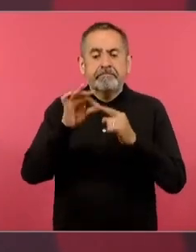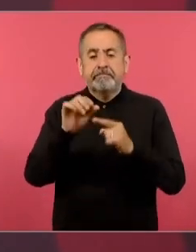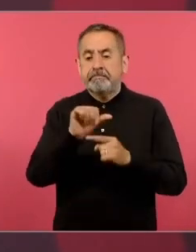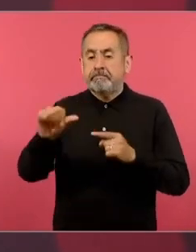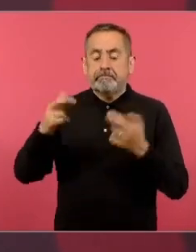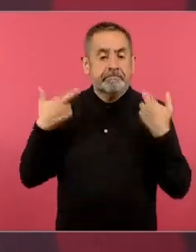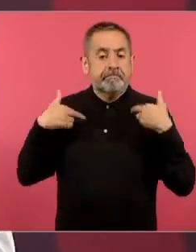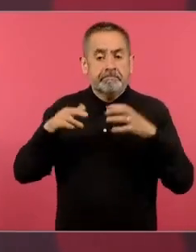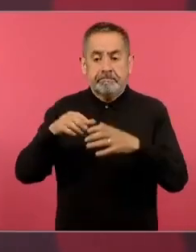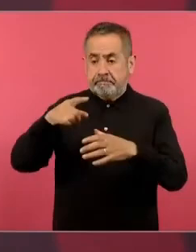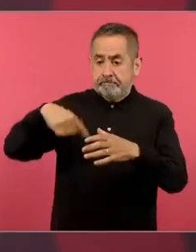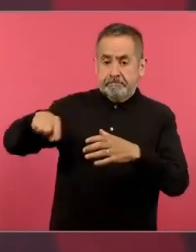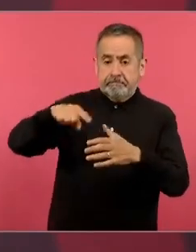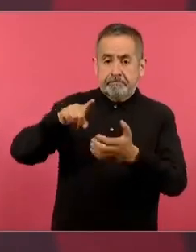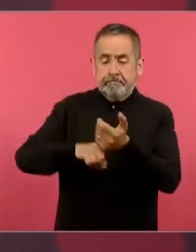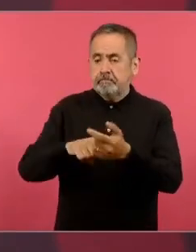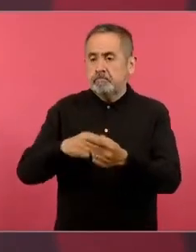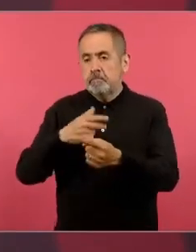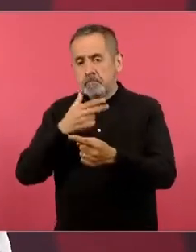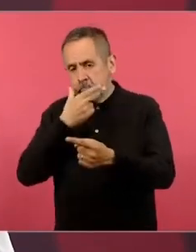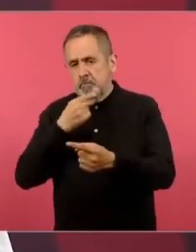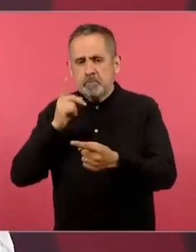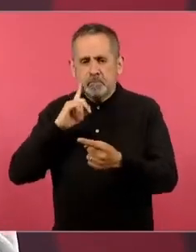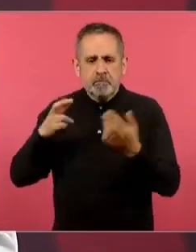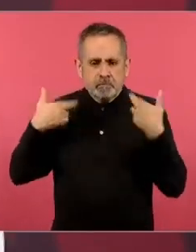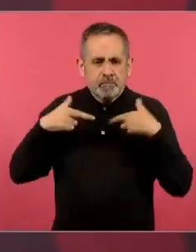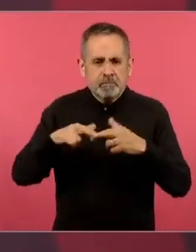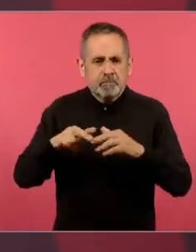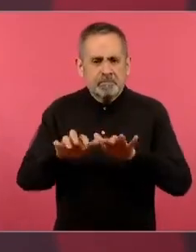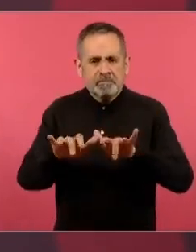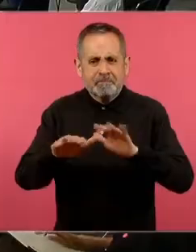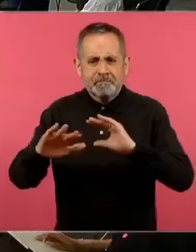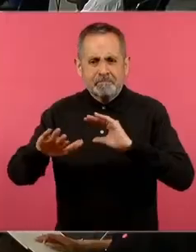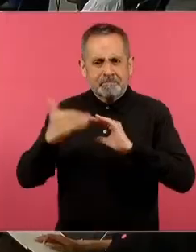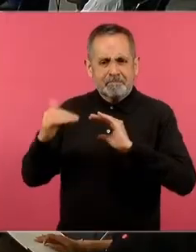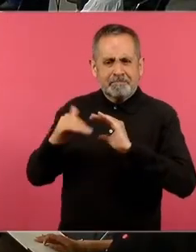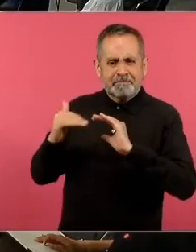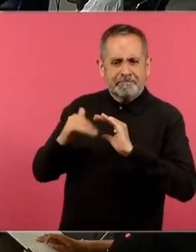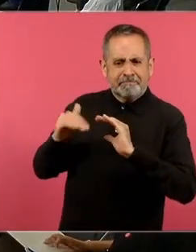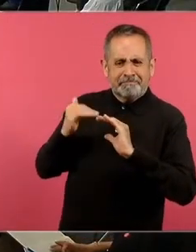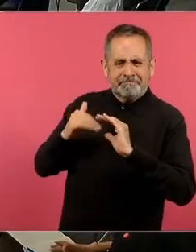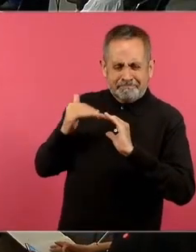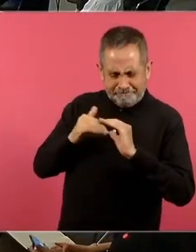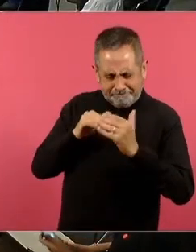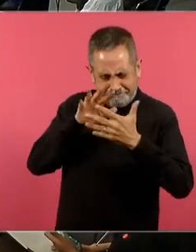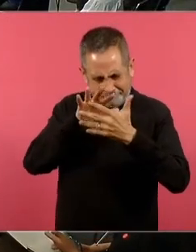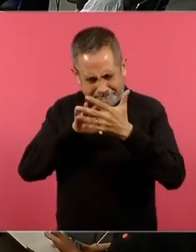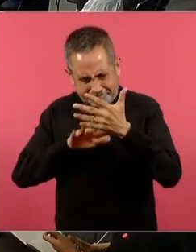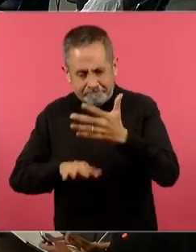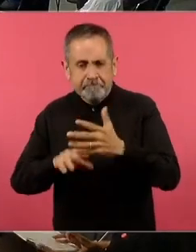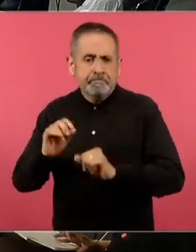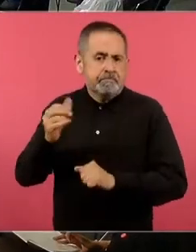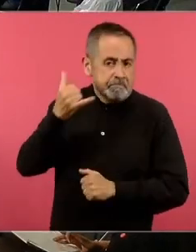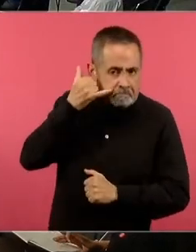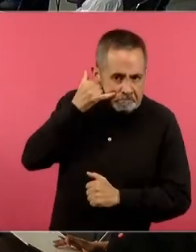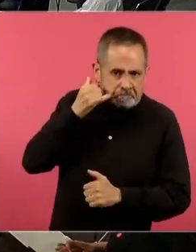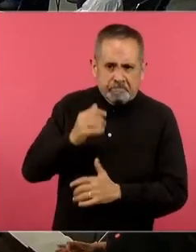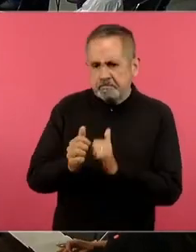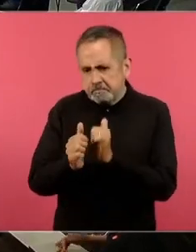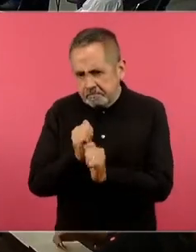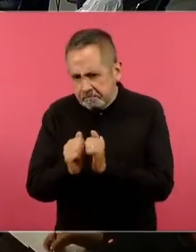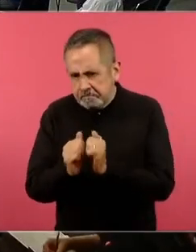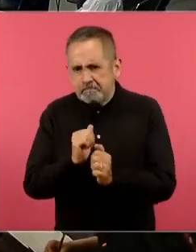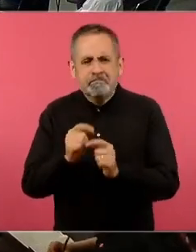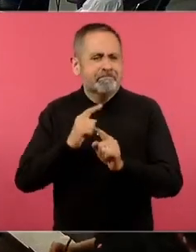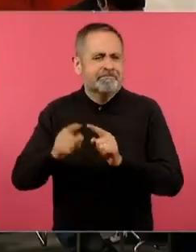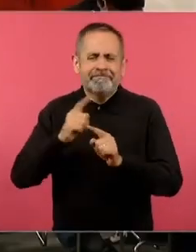que se han tomado la molestia de escribir, de mandar mensajes, de hablar por teléfono, de mandar mensajes